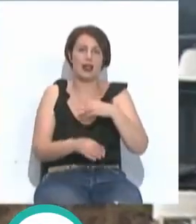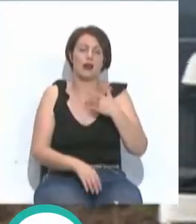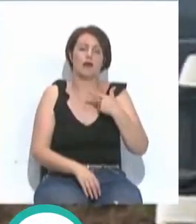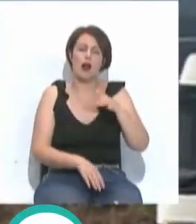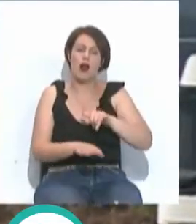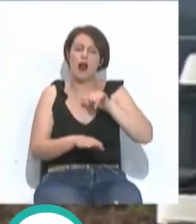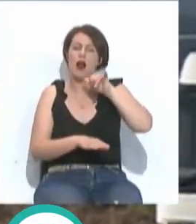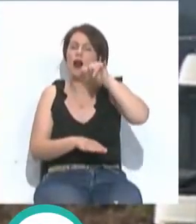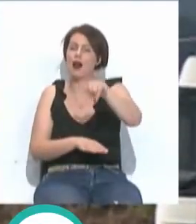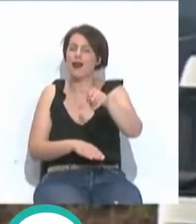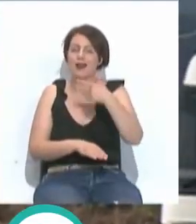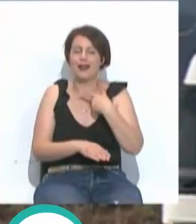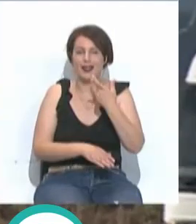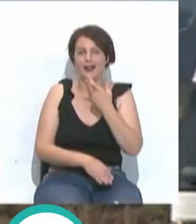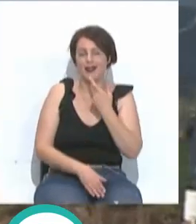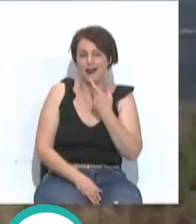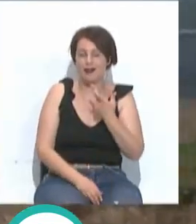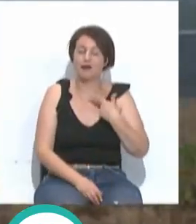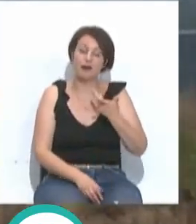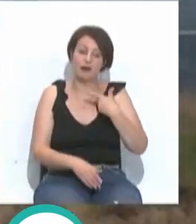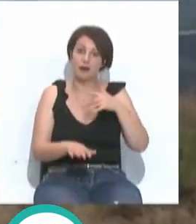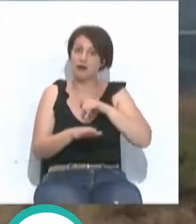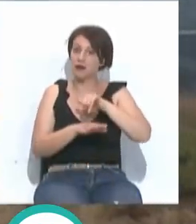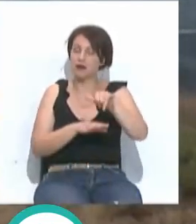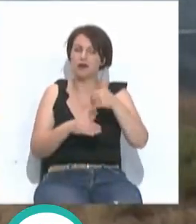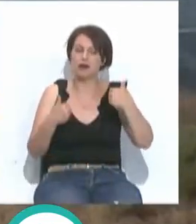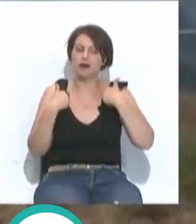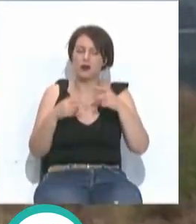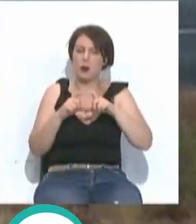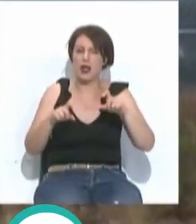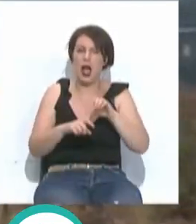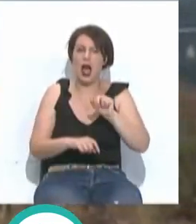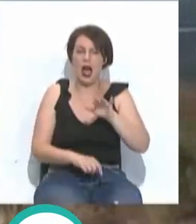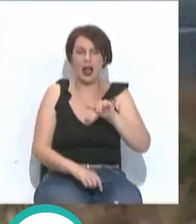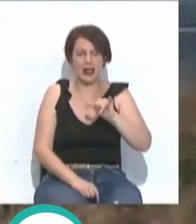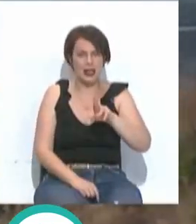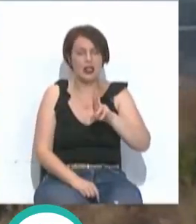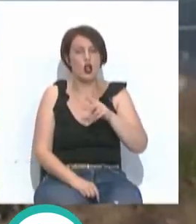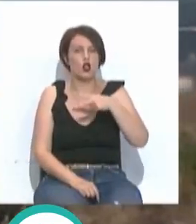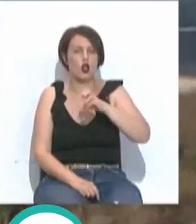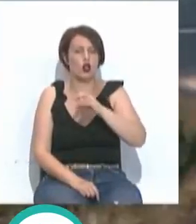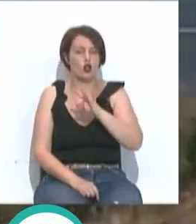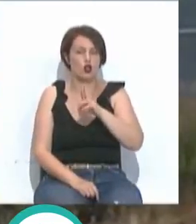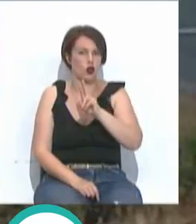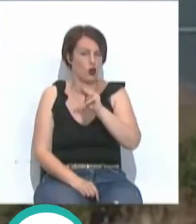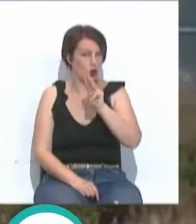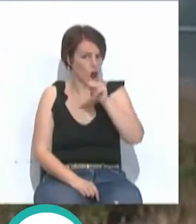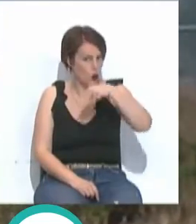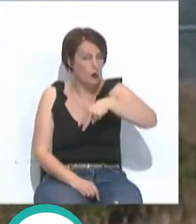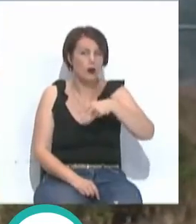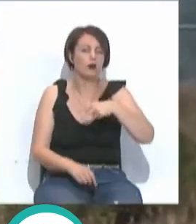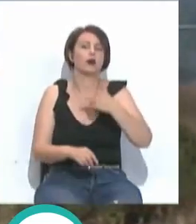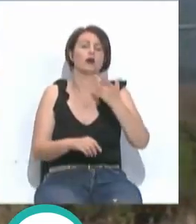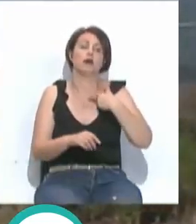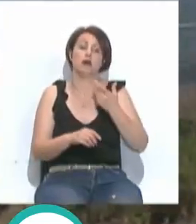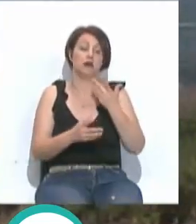Ballesteros de la capital Cantabra. Los vuelos serán operados por la compañía Air Nostrum. Una buena noticia a la que se